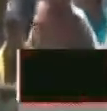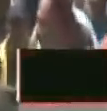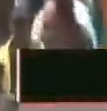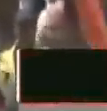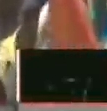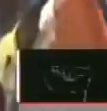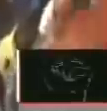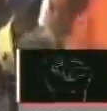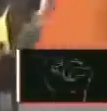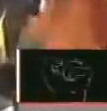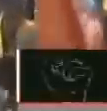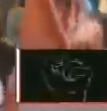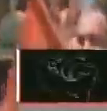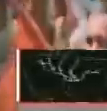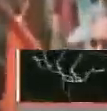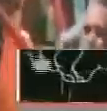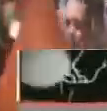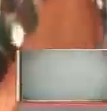la ciudad de Barquisimeto, Estado